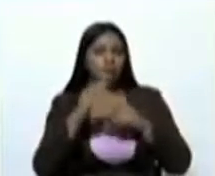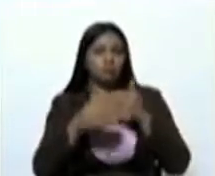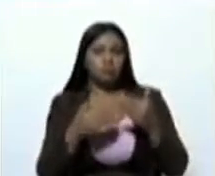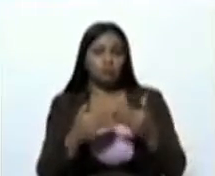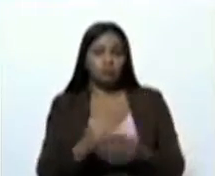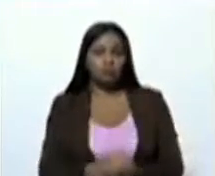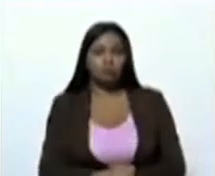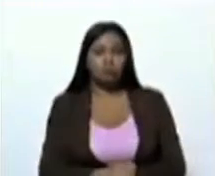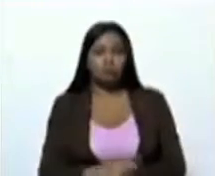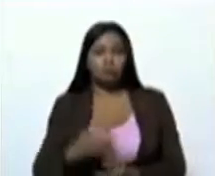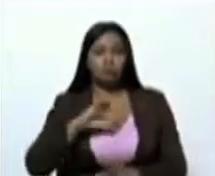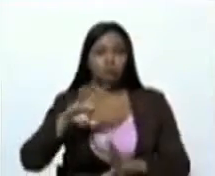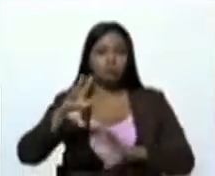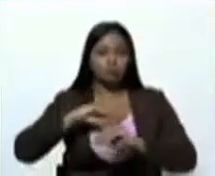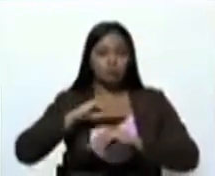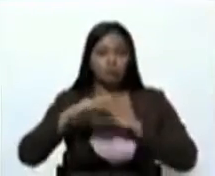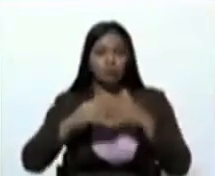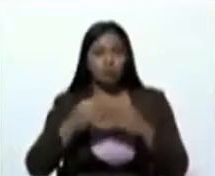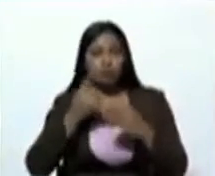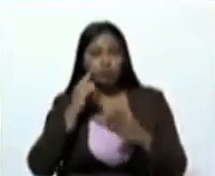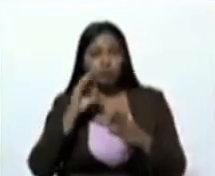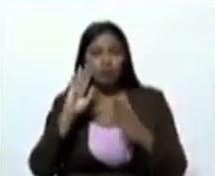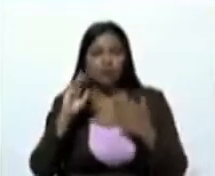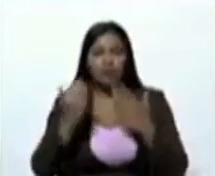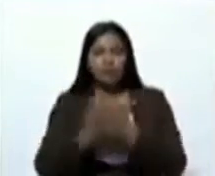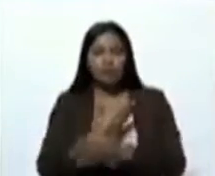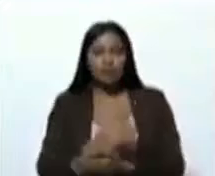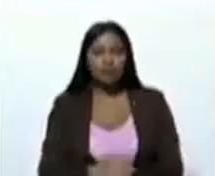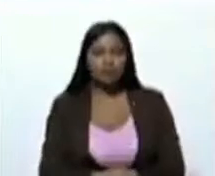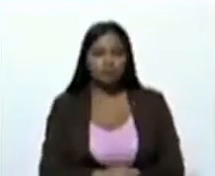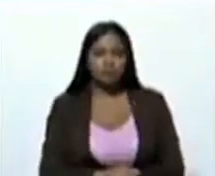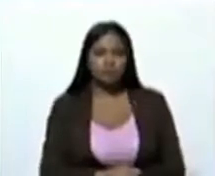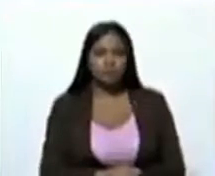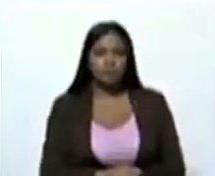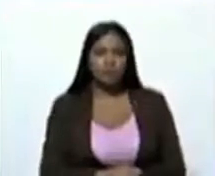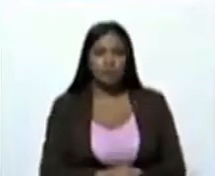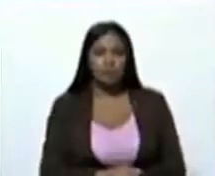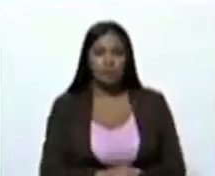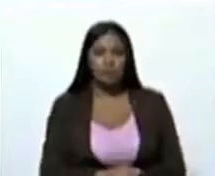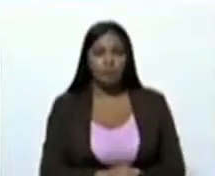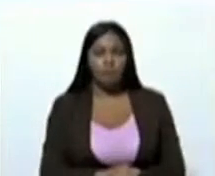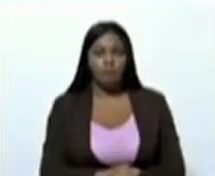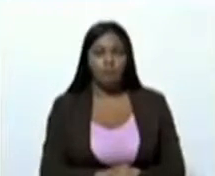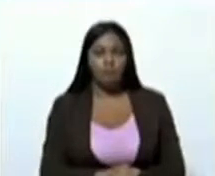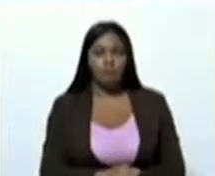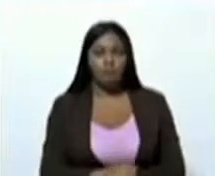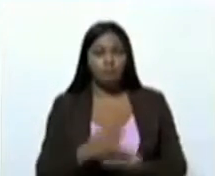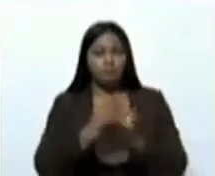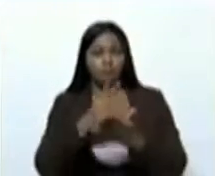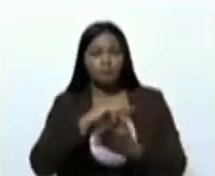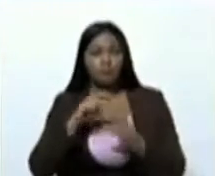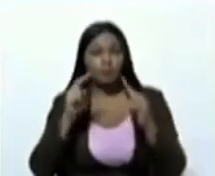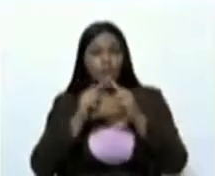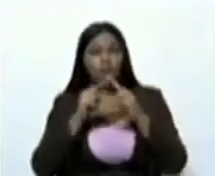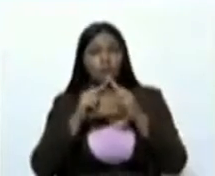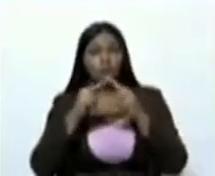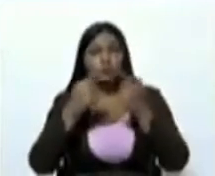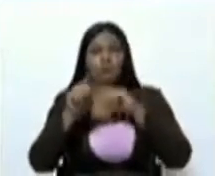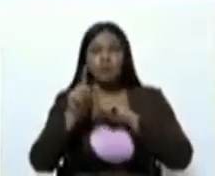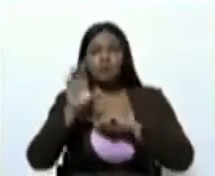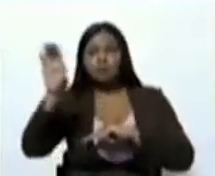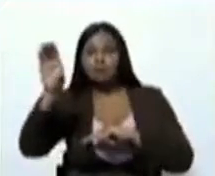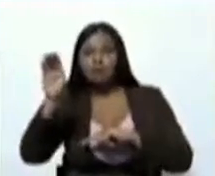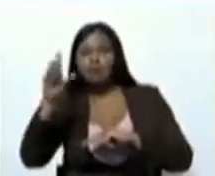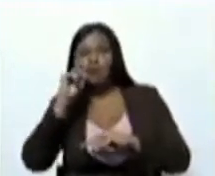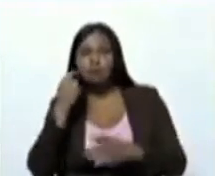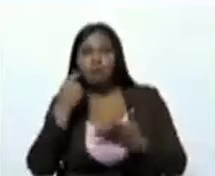apropiarnos y de cierta manera descolonizarnos. De tal manera que no siempre tengamos que depender de un conocimiento extranjero que de cierta manera tenemos